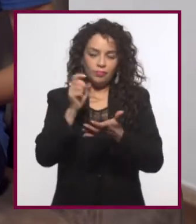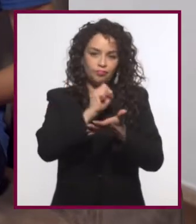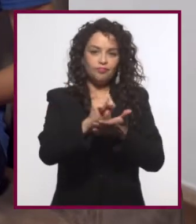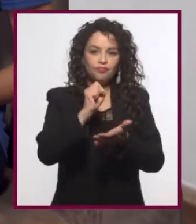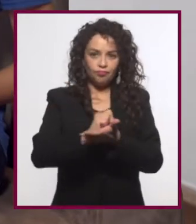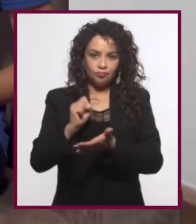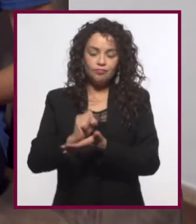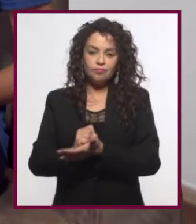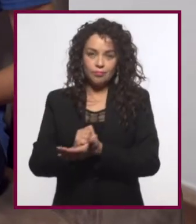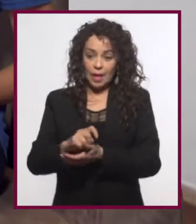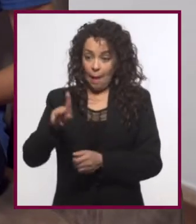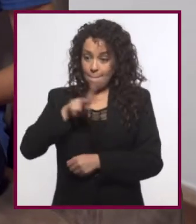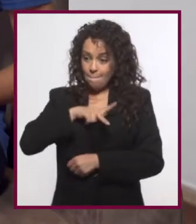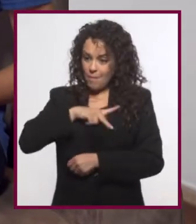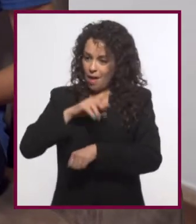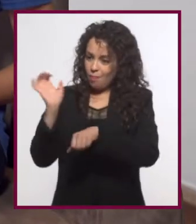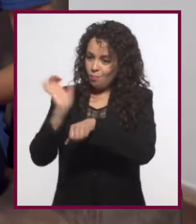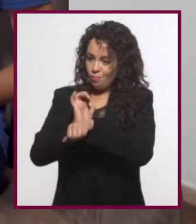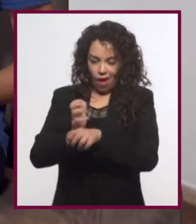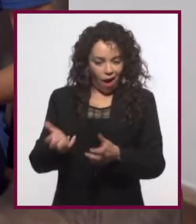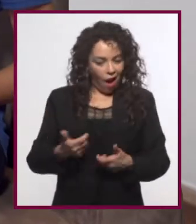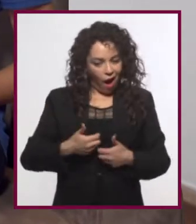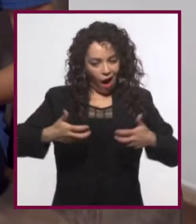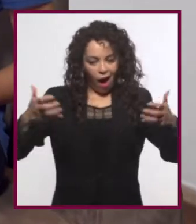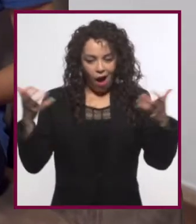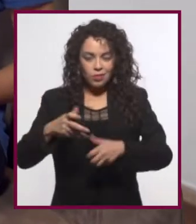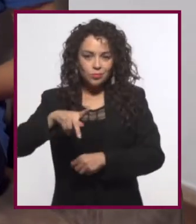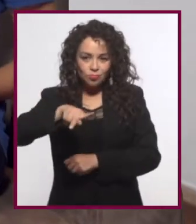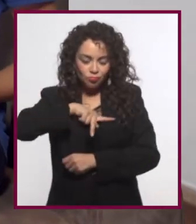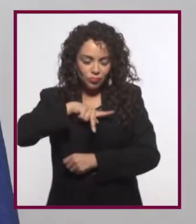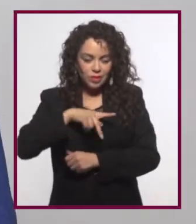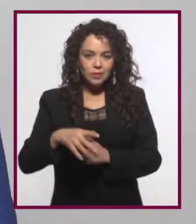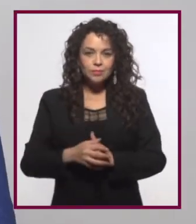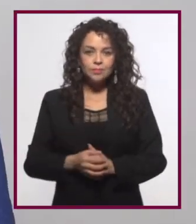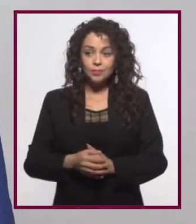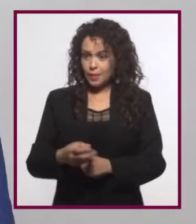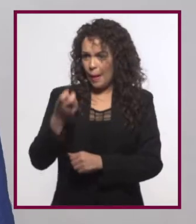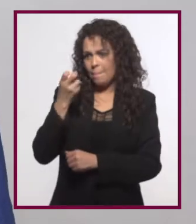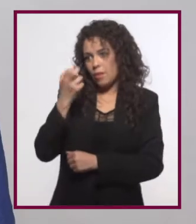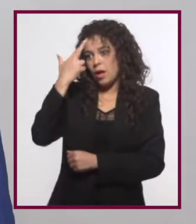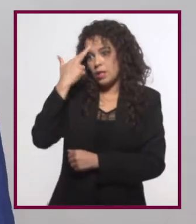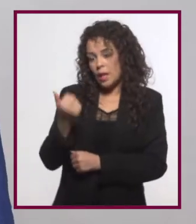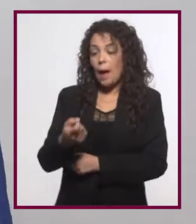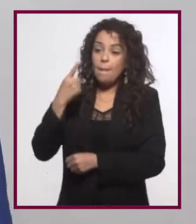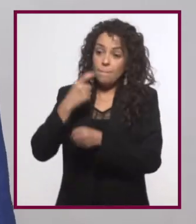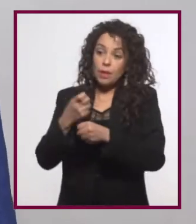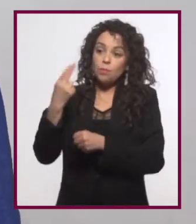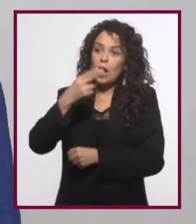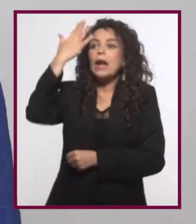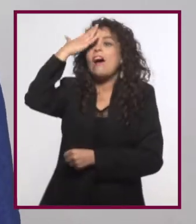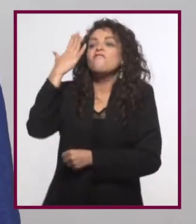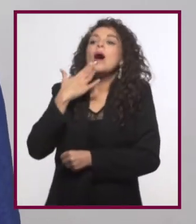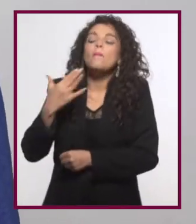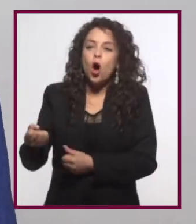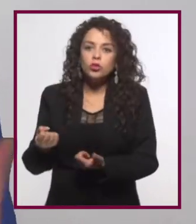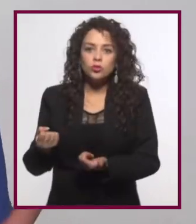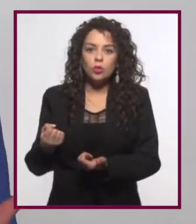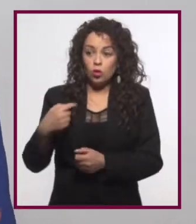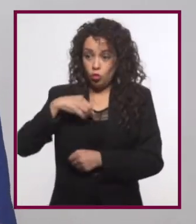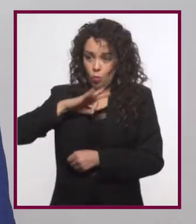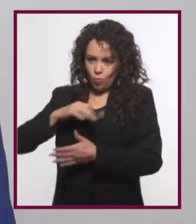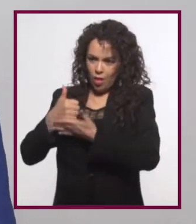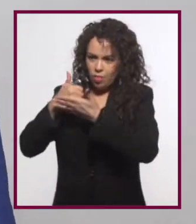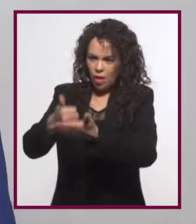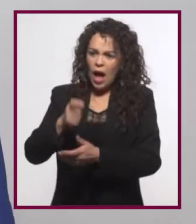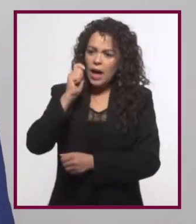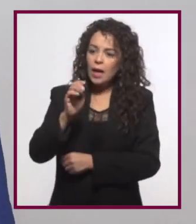dirigir y protagonizar mis propias películas. Pues por eso. Lo primero es que te hagas famoso, ¿no? Yo te